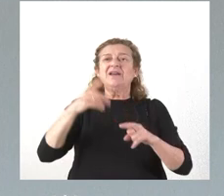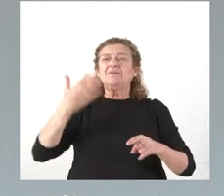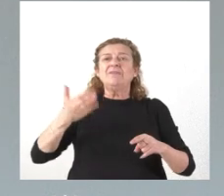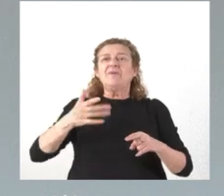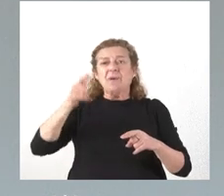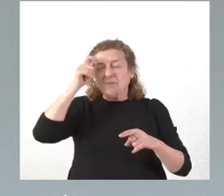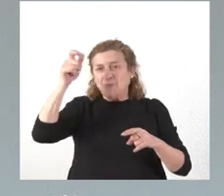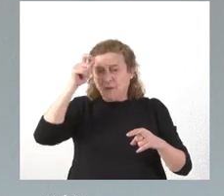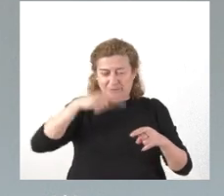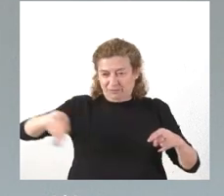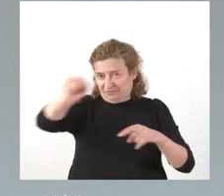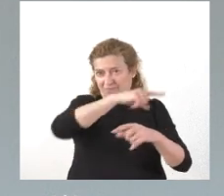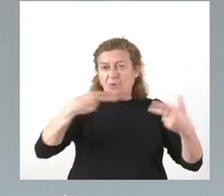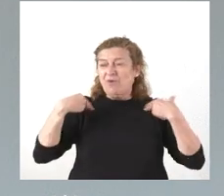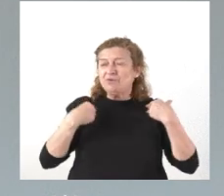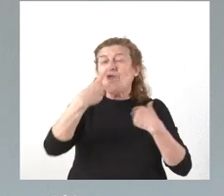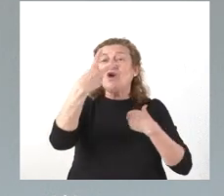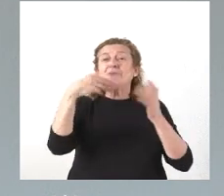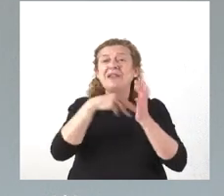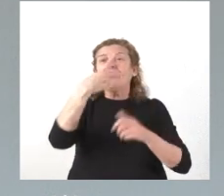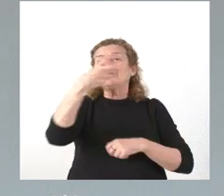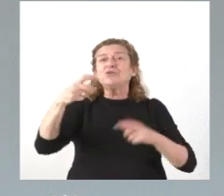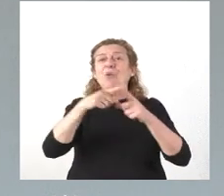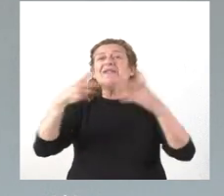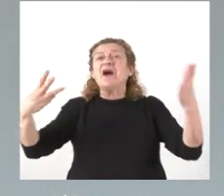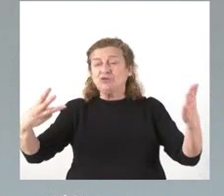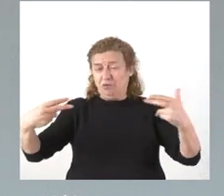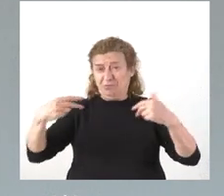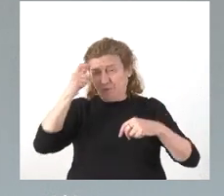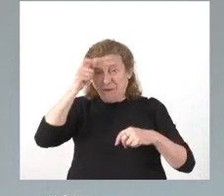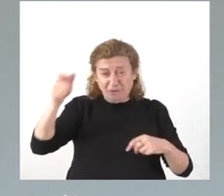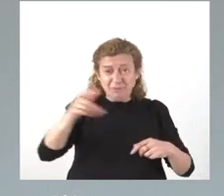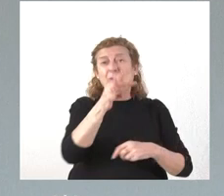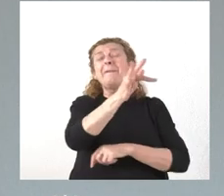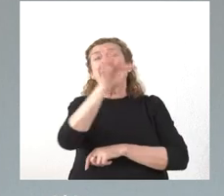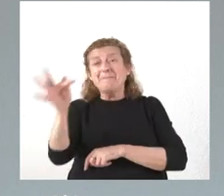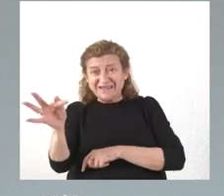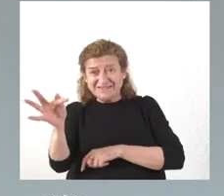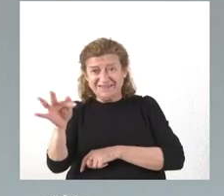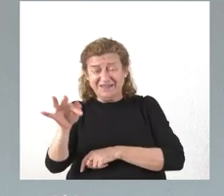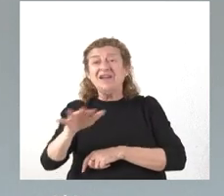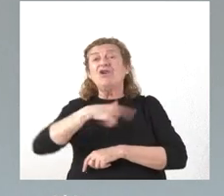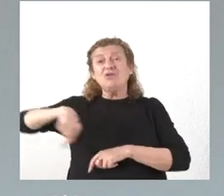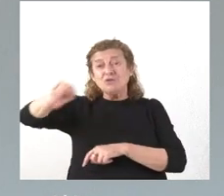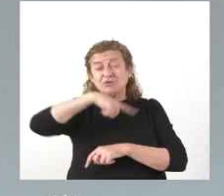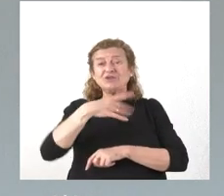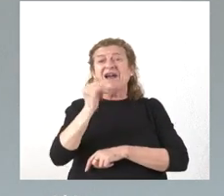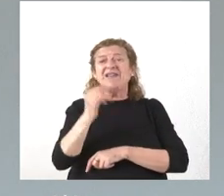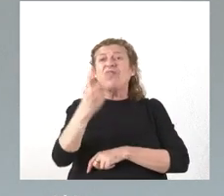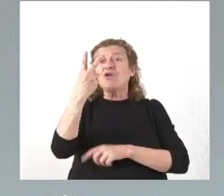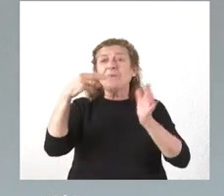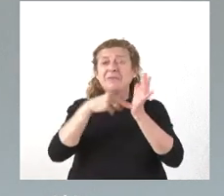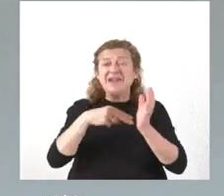municipalista, 2.248 municipios, pero, además de 2.248 municipios, nosotros tenemos 2